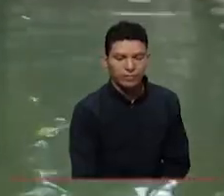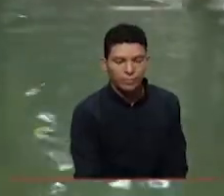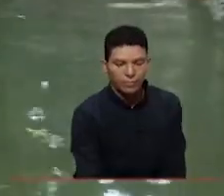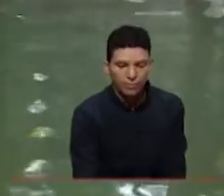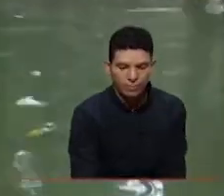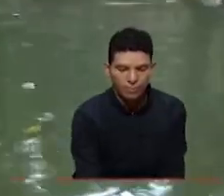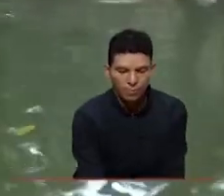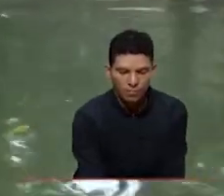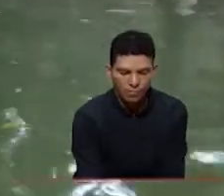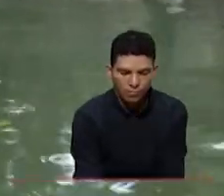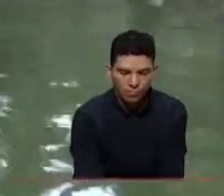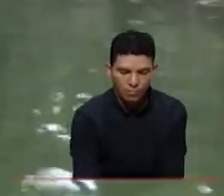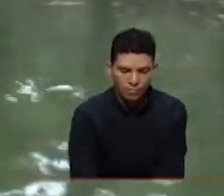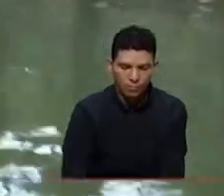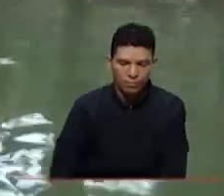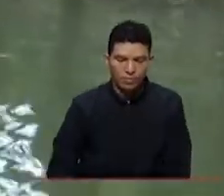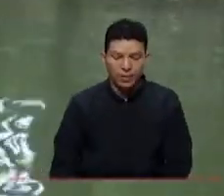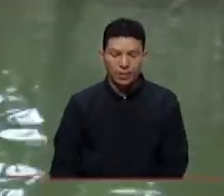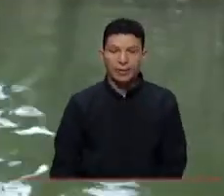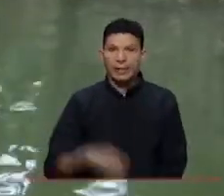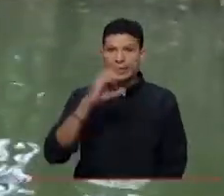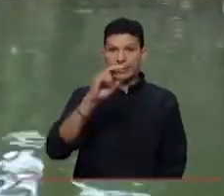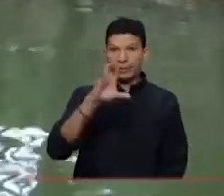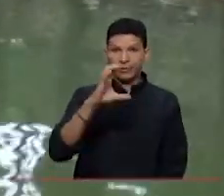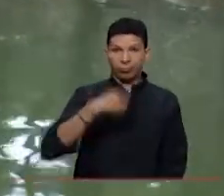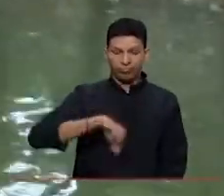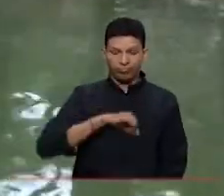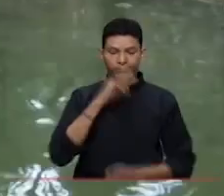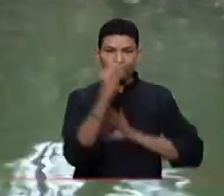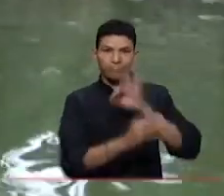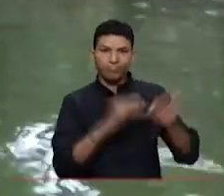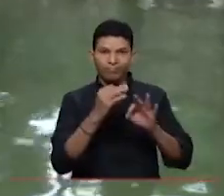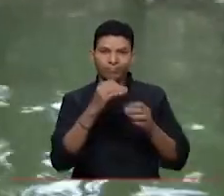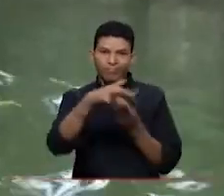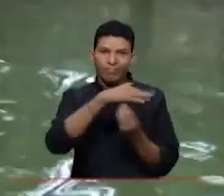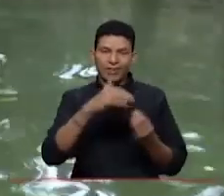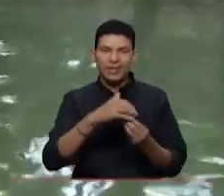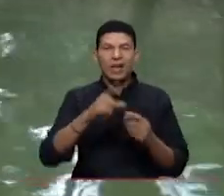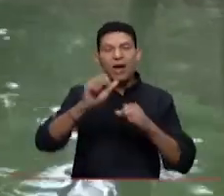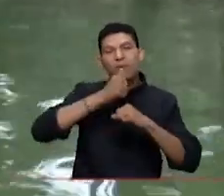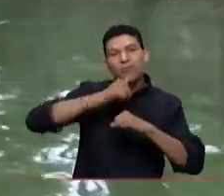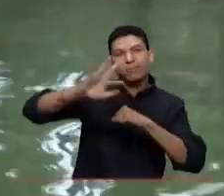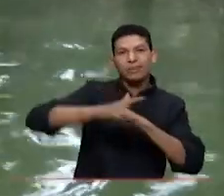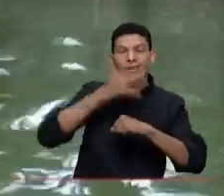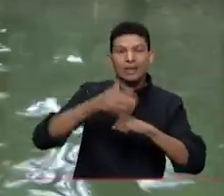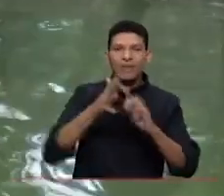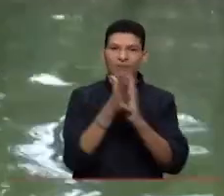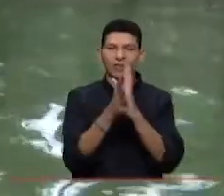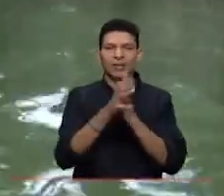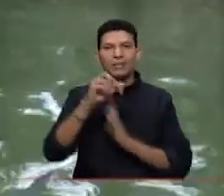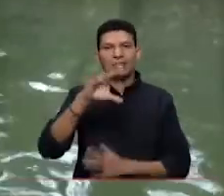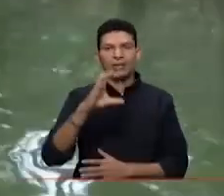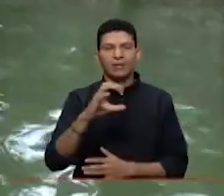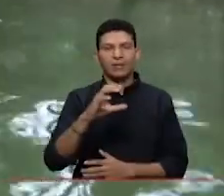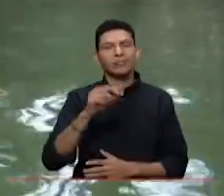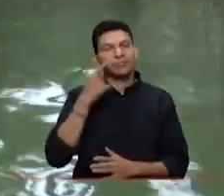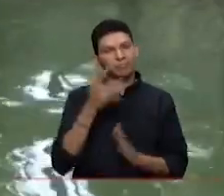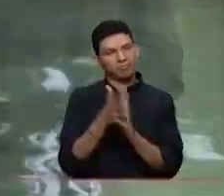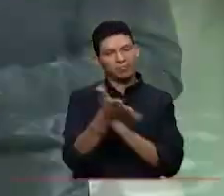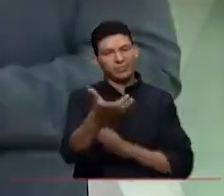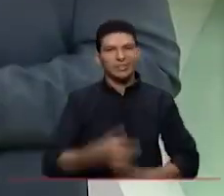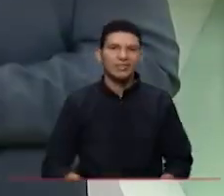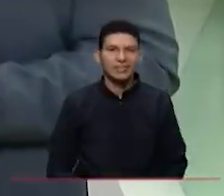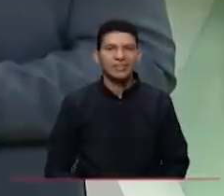Para la CBC es importante el cuidado del medio ambiente y de los océanos. Para el informativo CBC informó Dan Nasprilla.